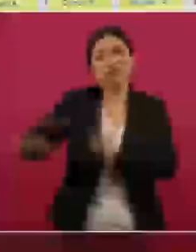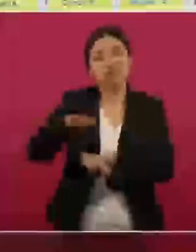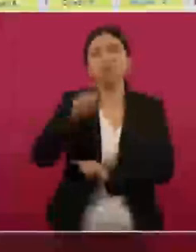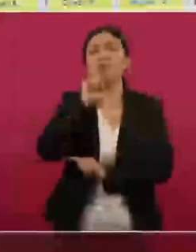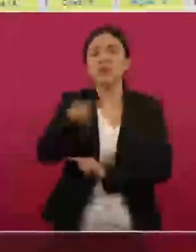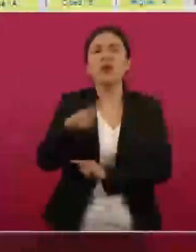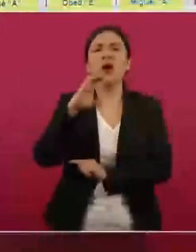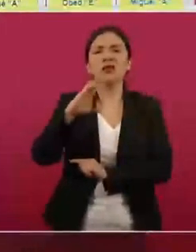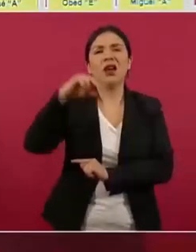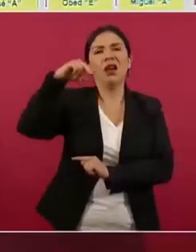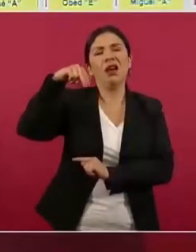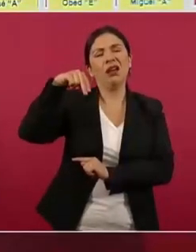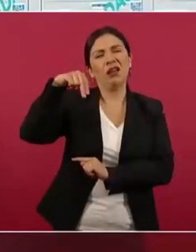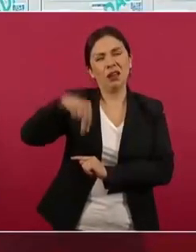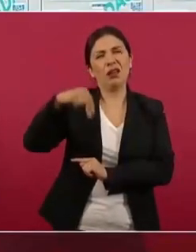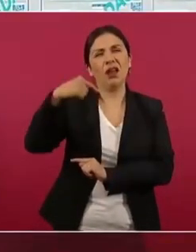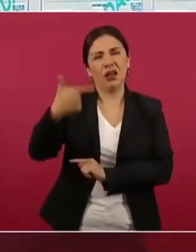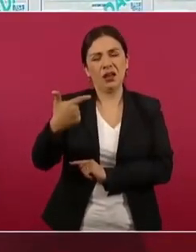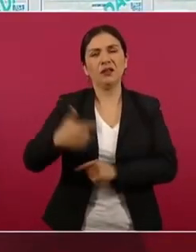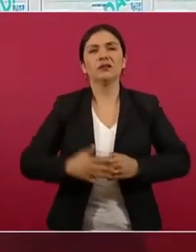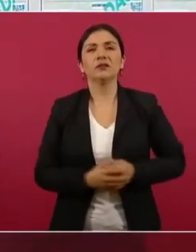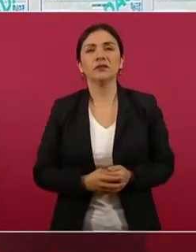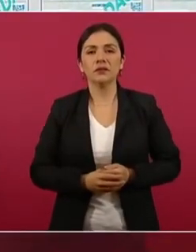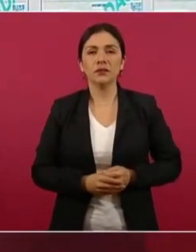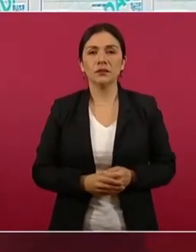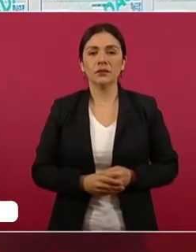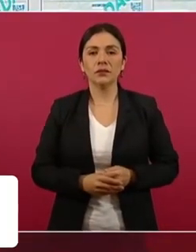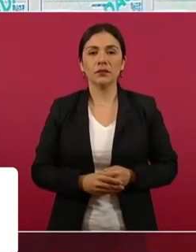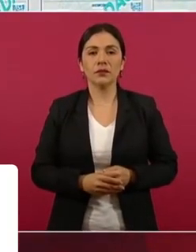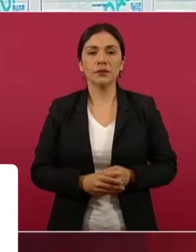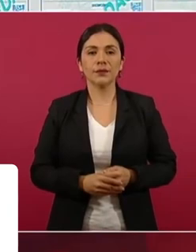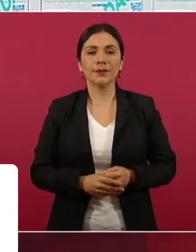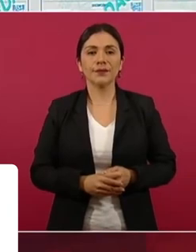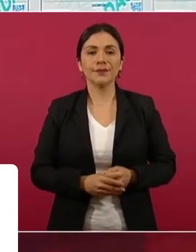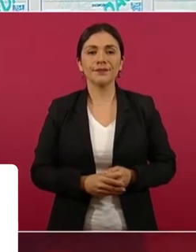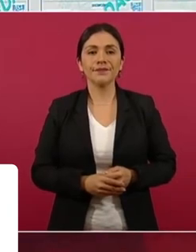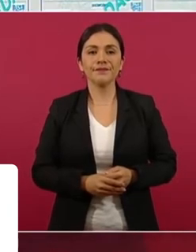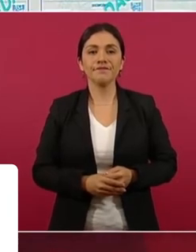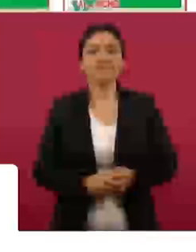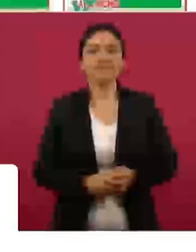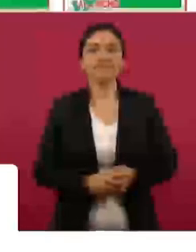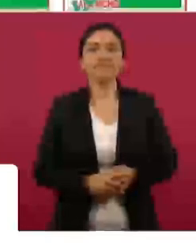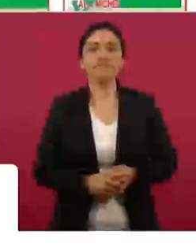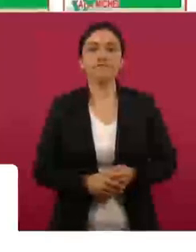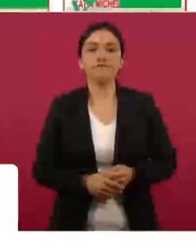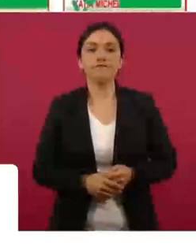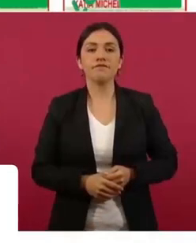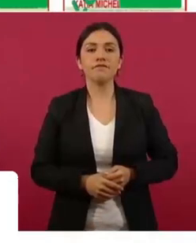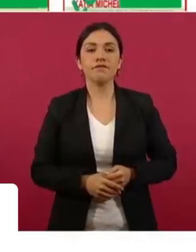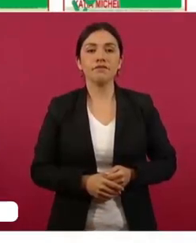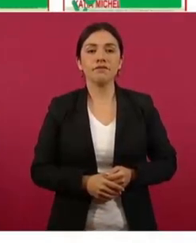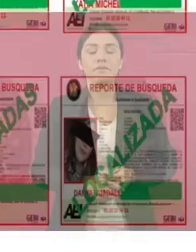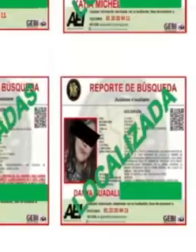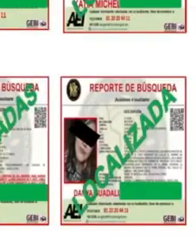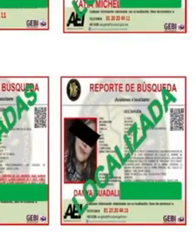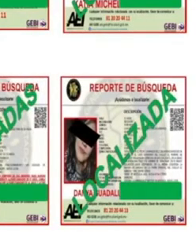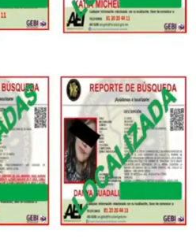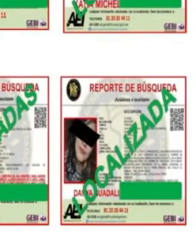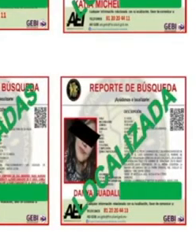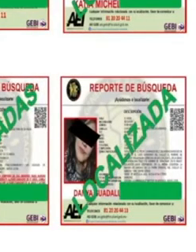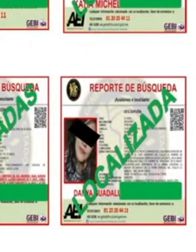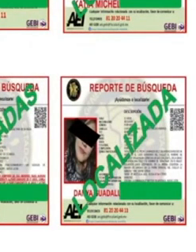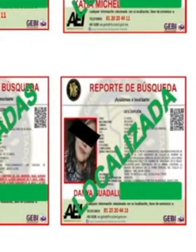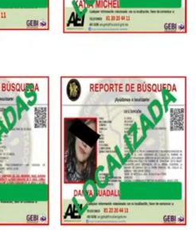Jalisco Nueva Generación. Siguiente. También dando cuenta de los reportes